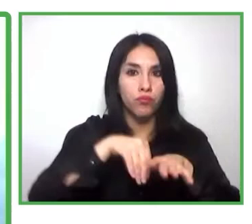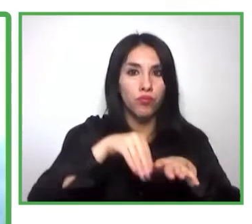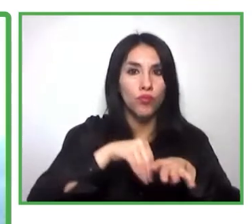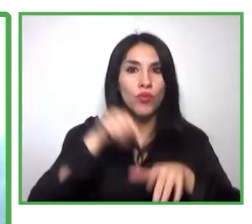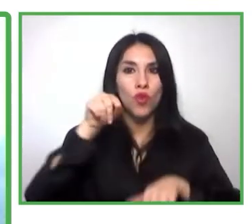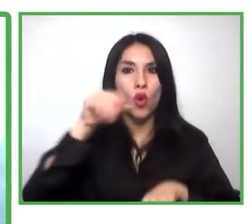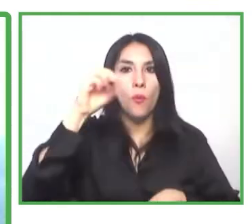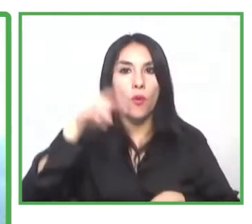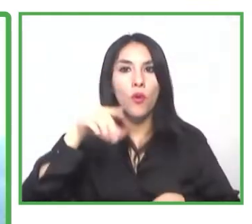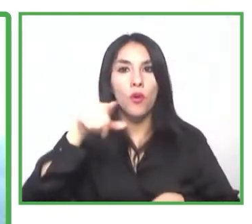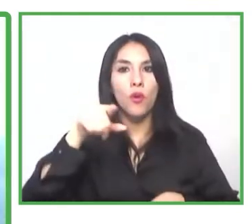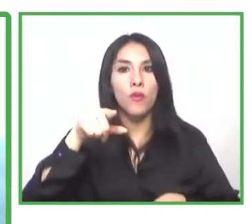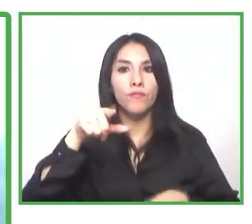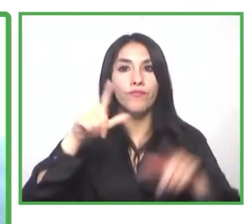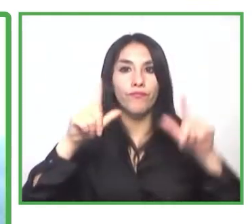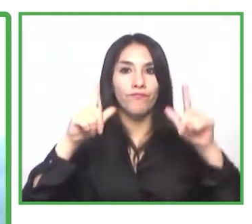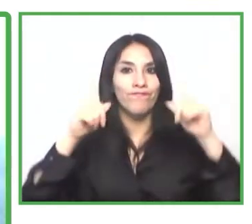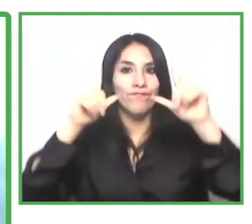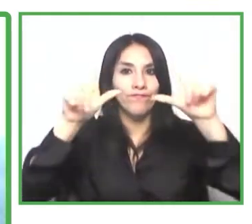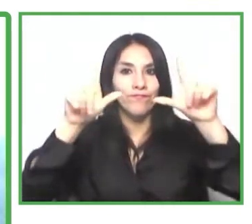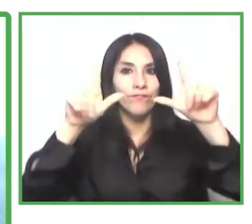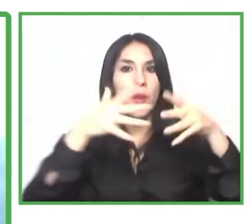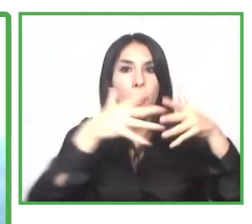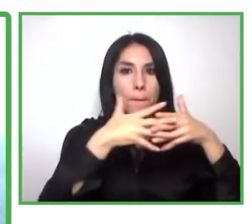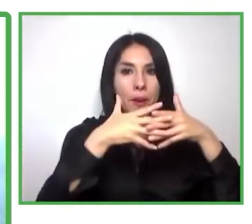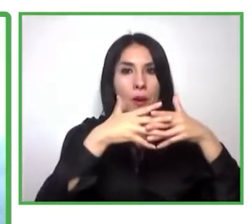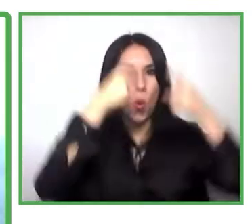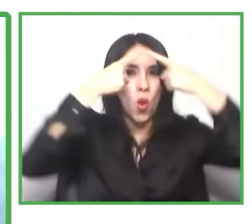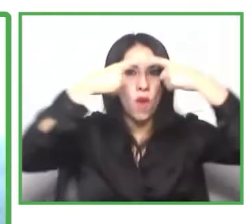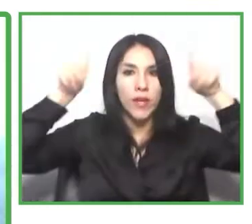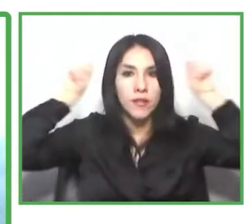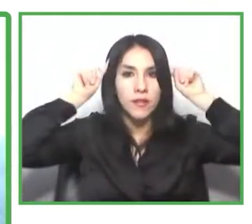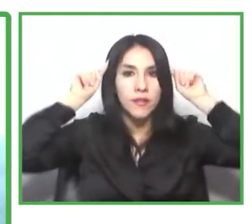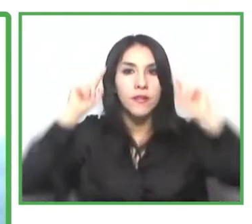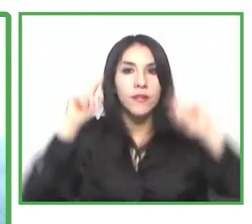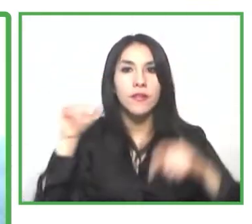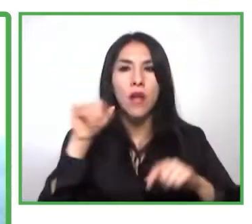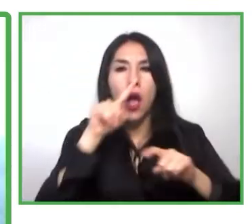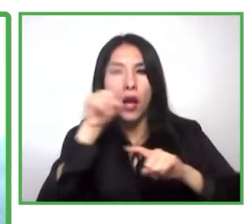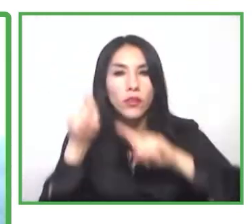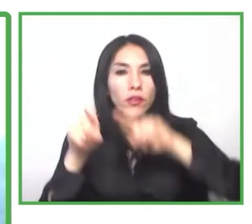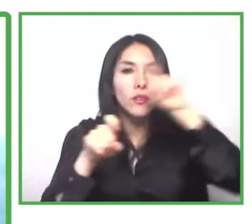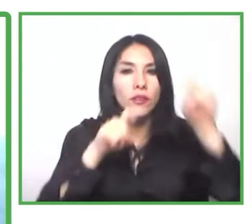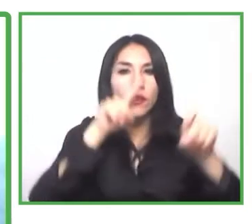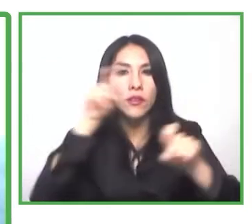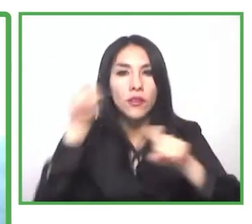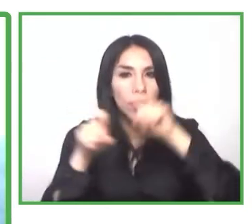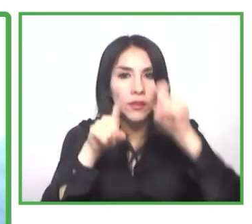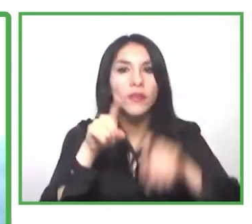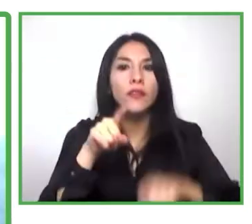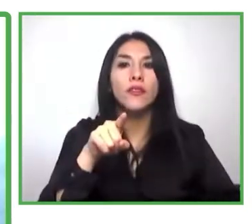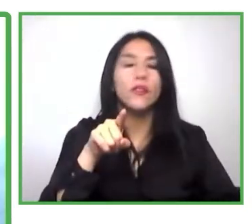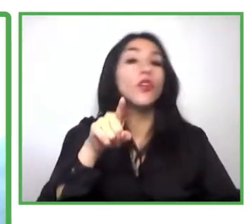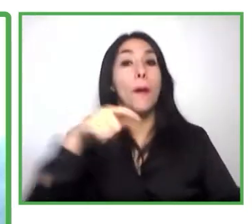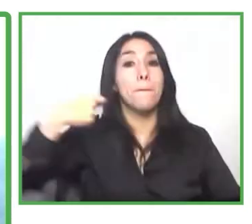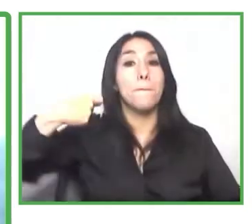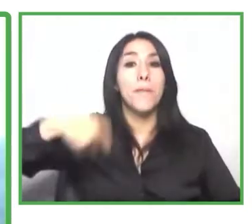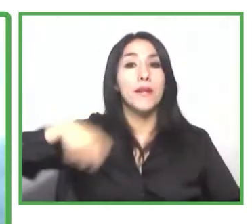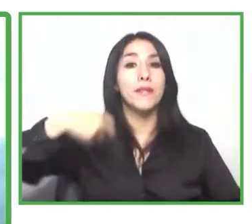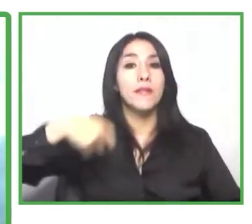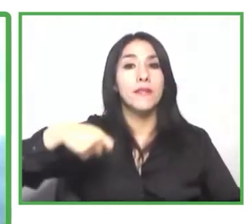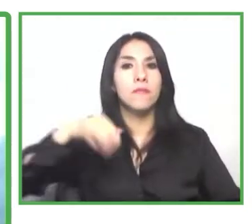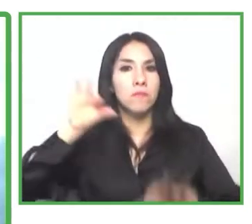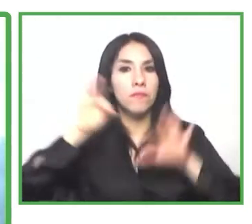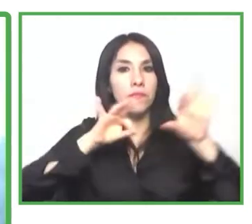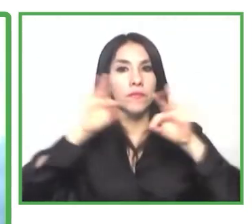consultor del BIT y gobiernos latinoamericanos en políticas públicas sobre la empleabilidad de personas con discapacidad, CEO en Incluyeme